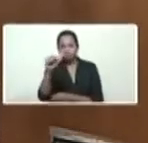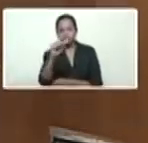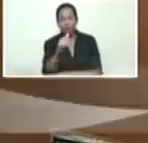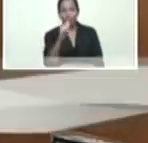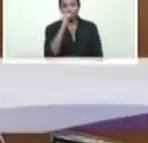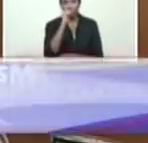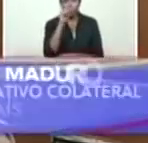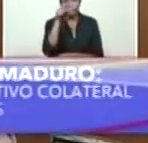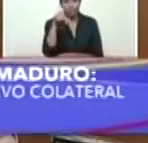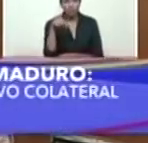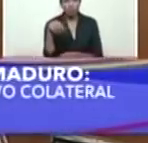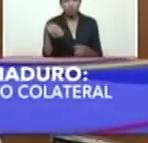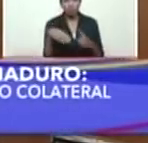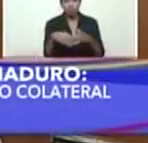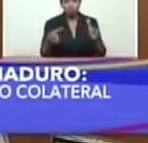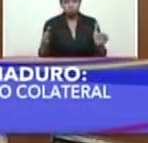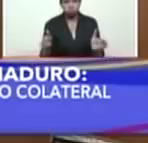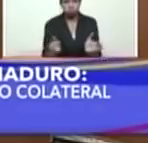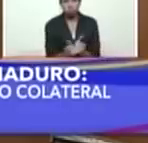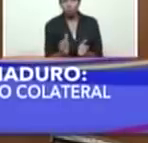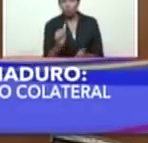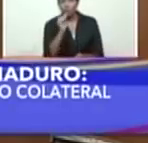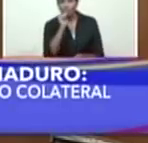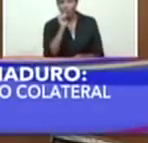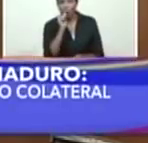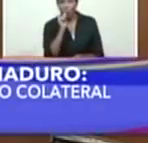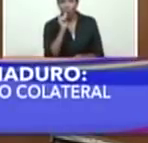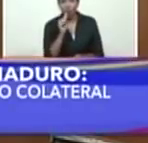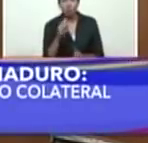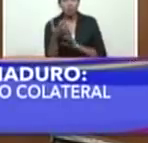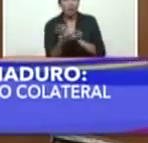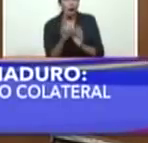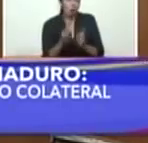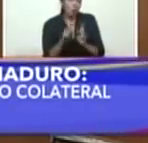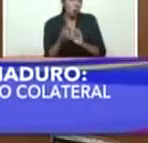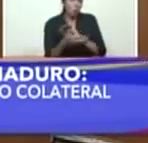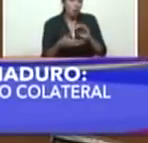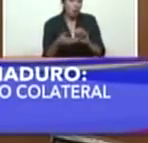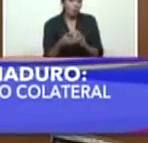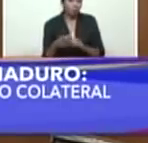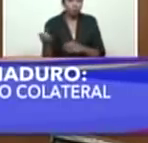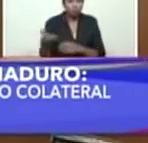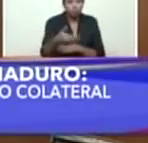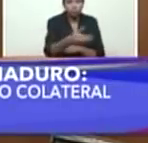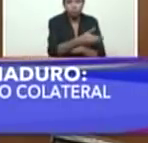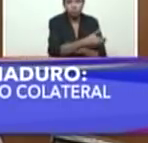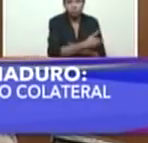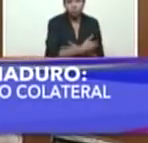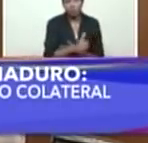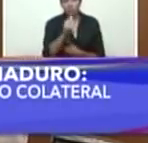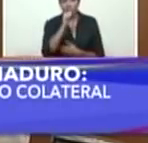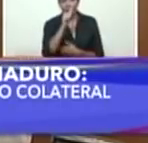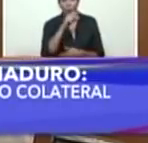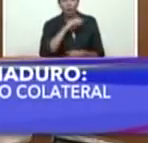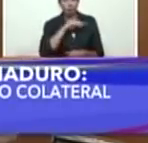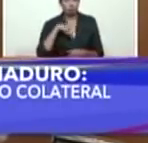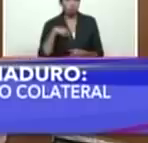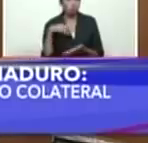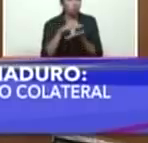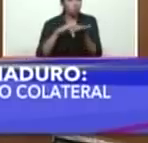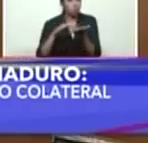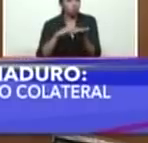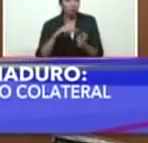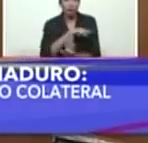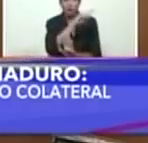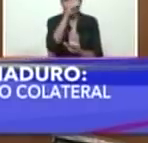pozos de agua, y bueno, los problemas que nos hemos encontrado en la reconexión del agua que debemos resolver definitivamente en los días